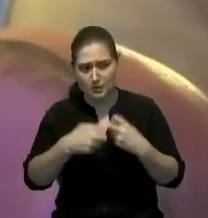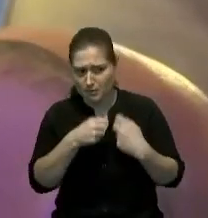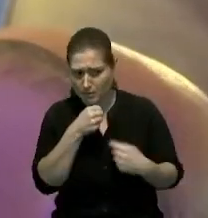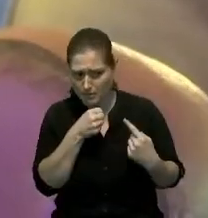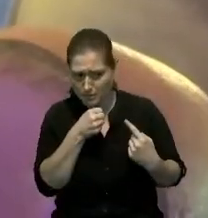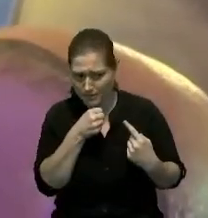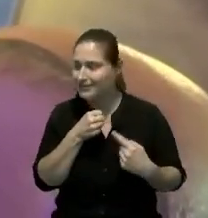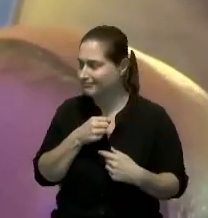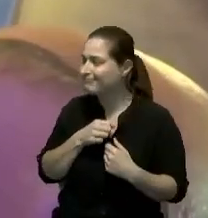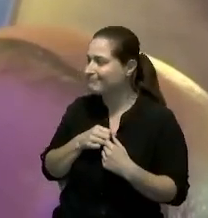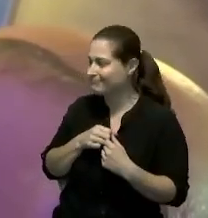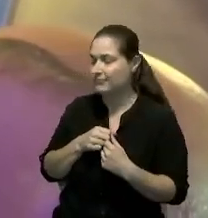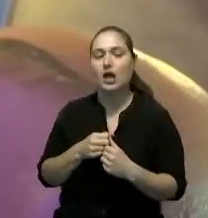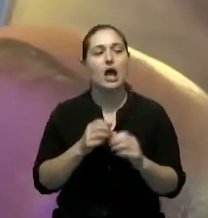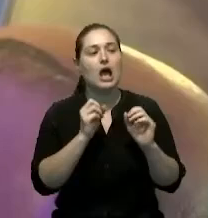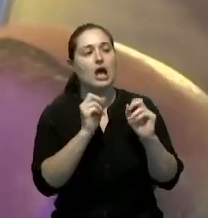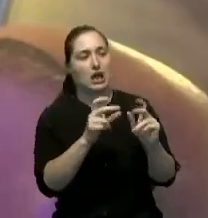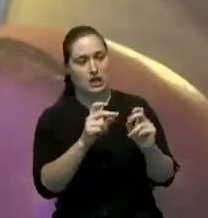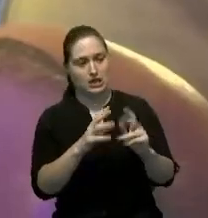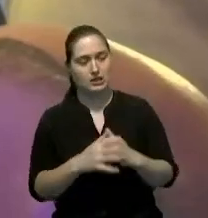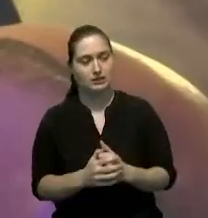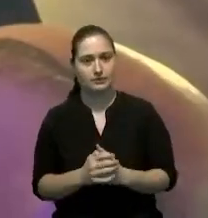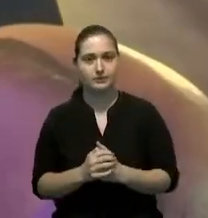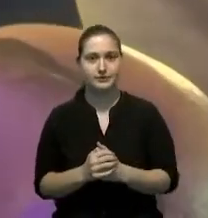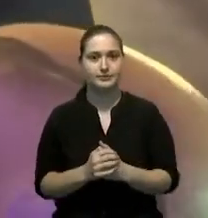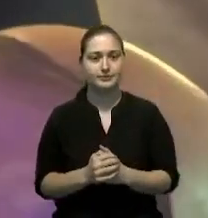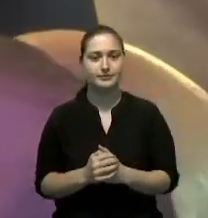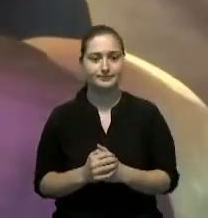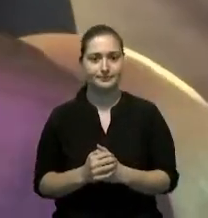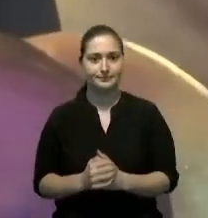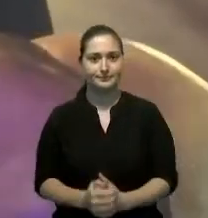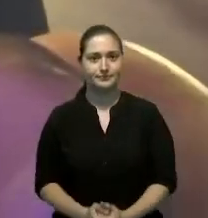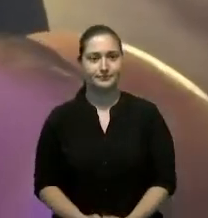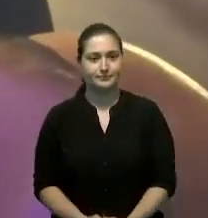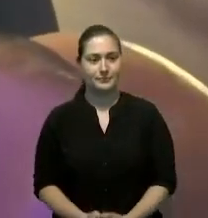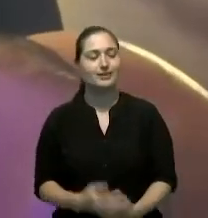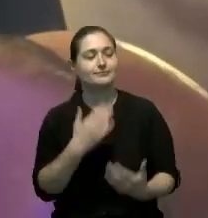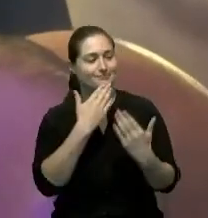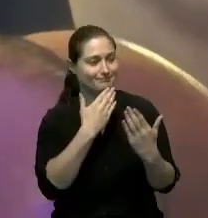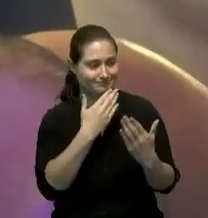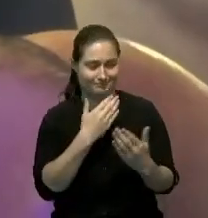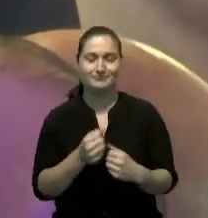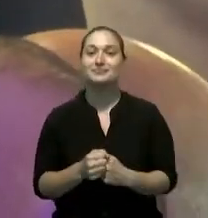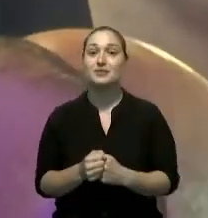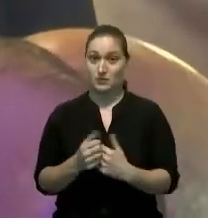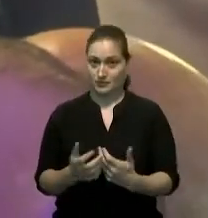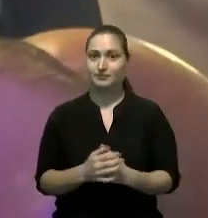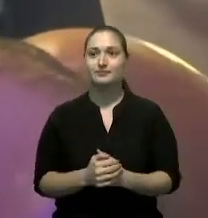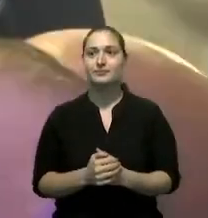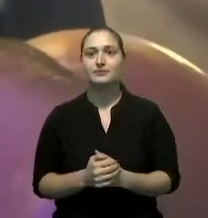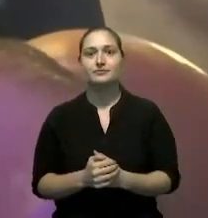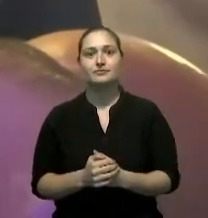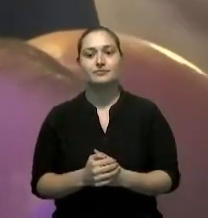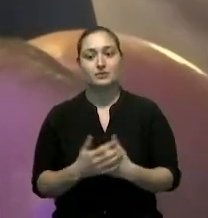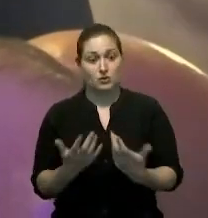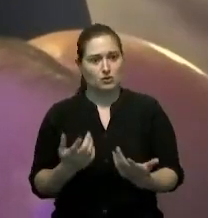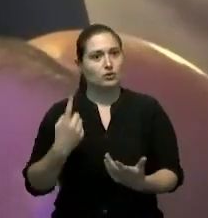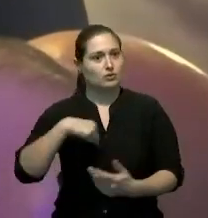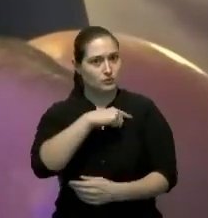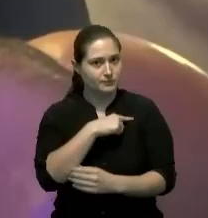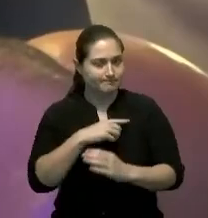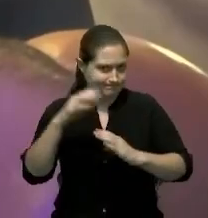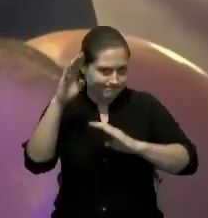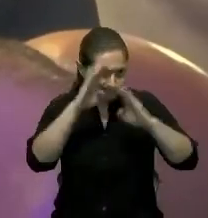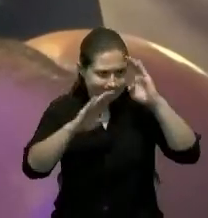sí ok ok gracias les decía que tenemos una preocupación